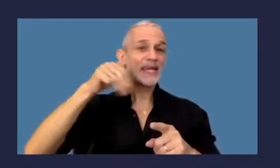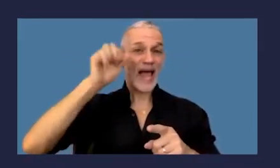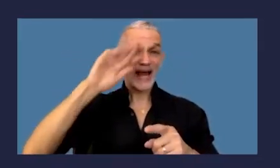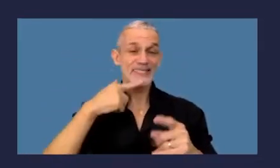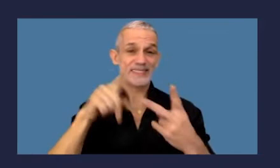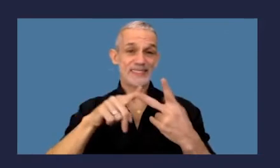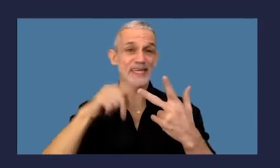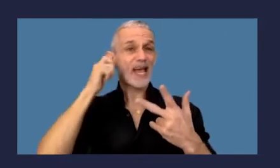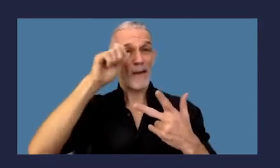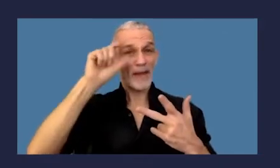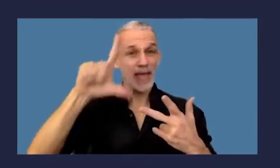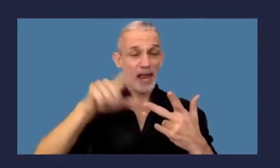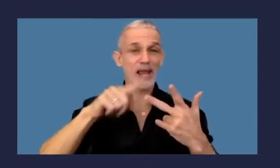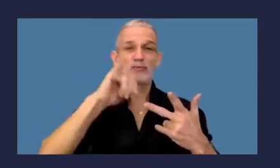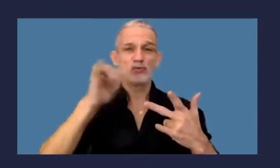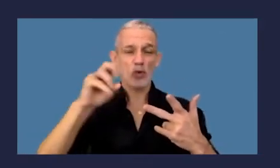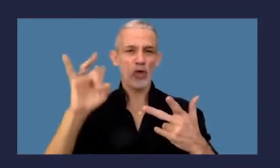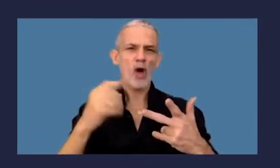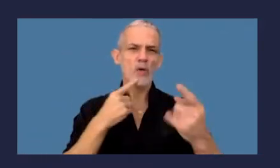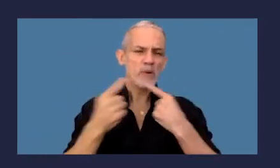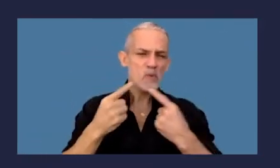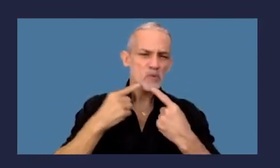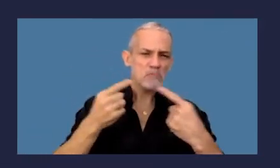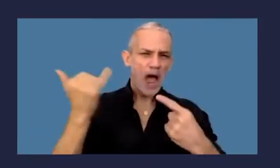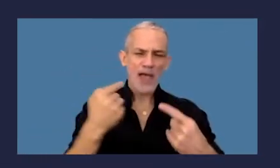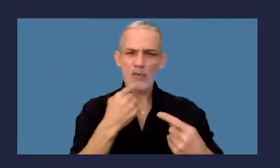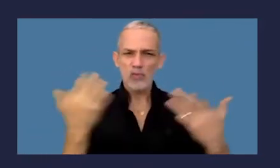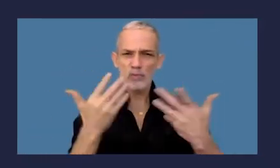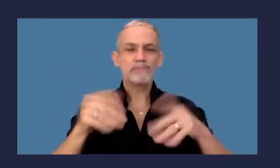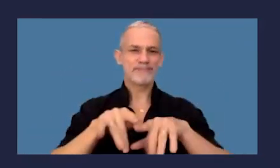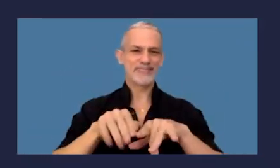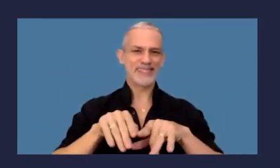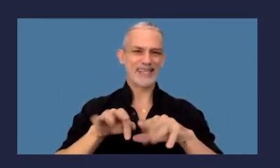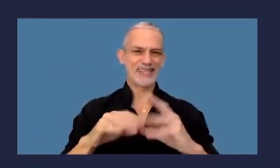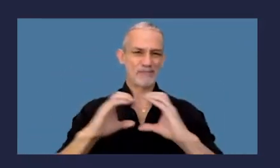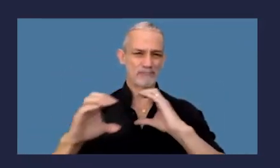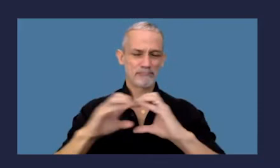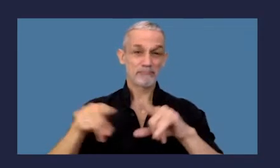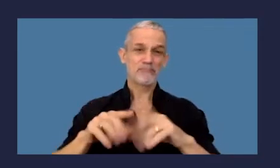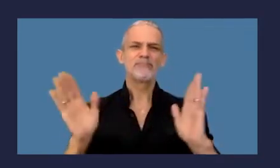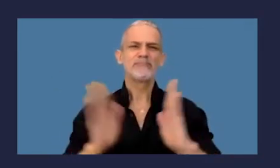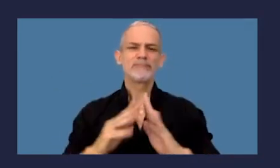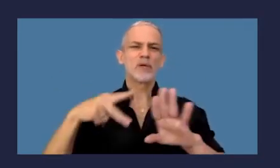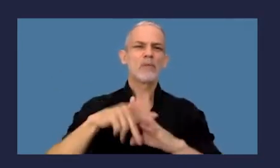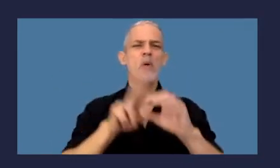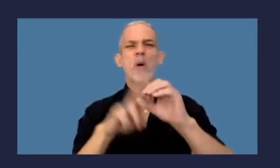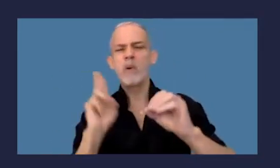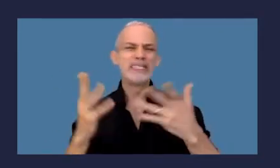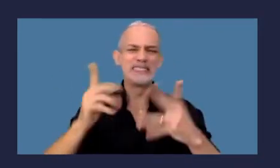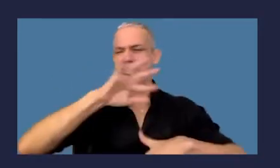de Gabriel Zurdo. Las consultas que puedan surgir las hacen a través del chat, así no se desmutien y no